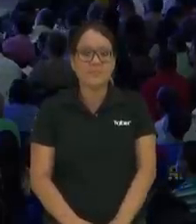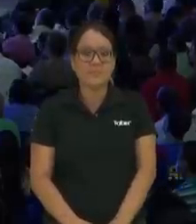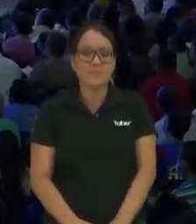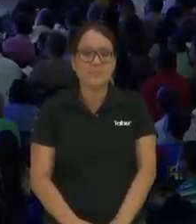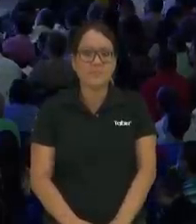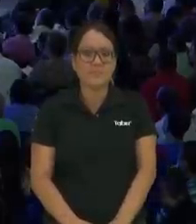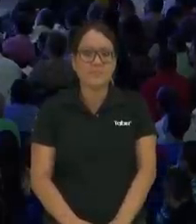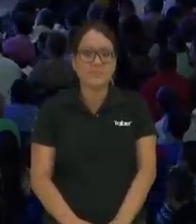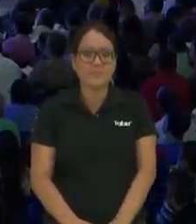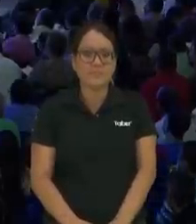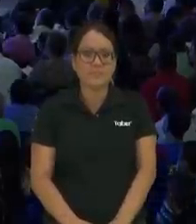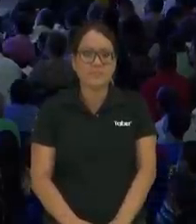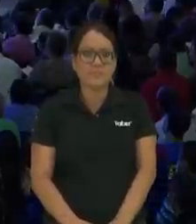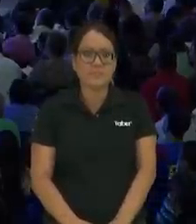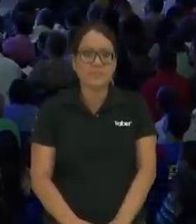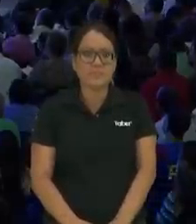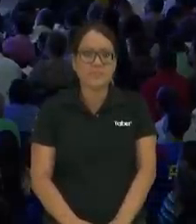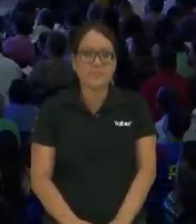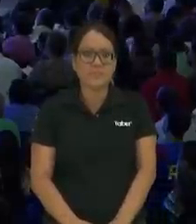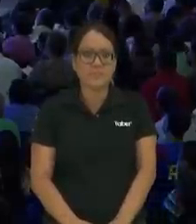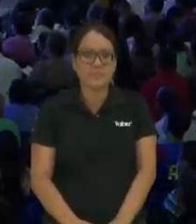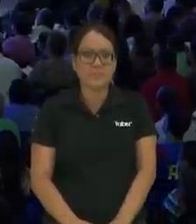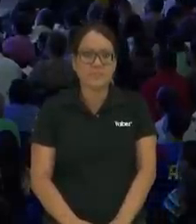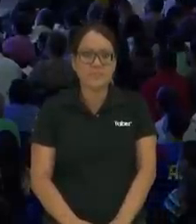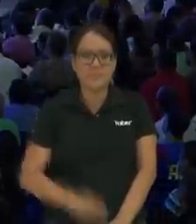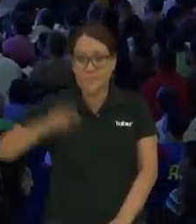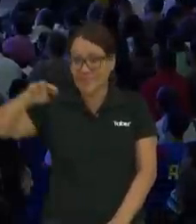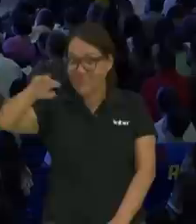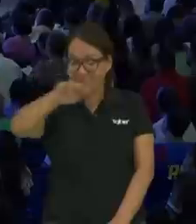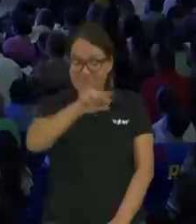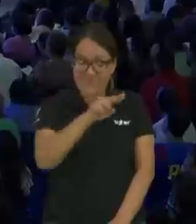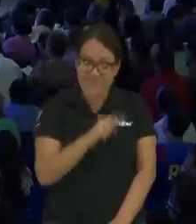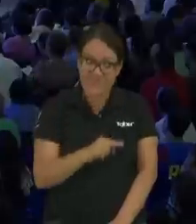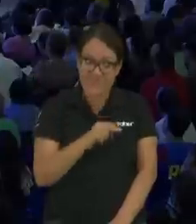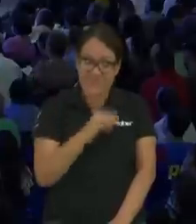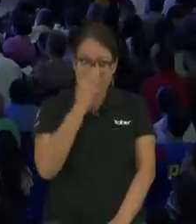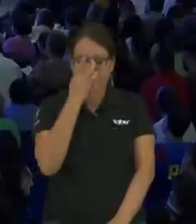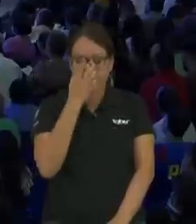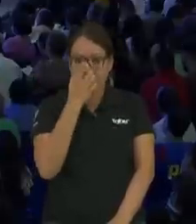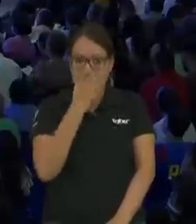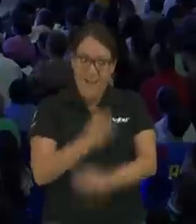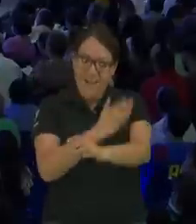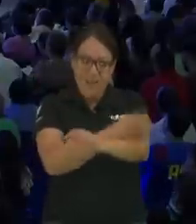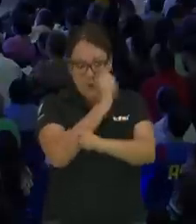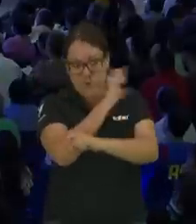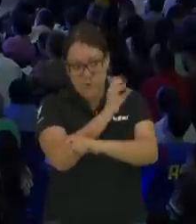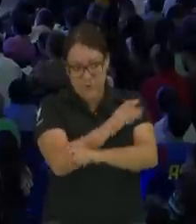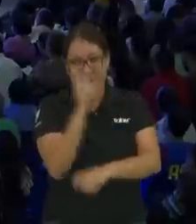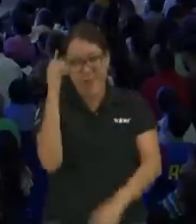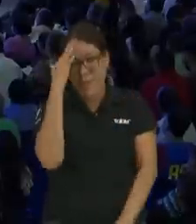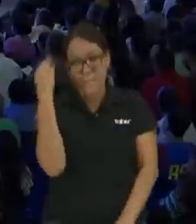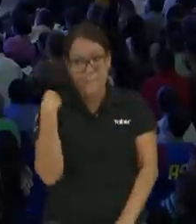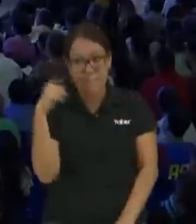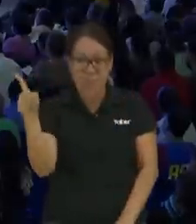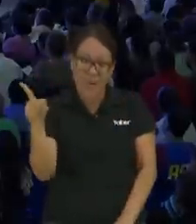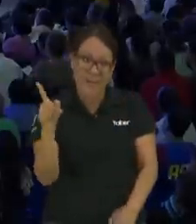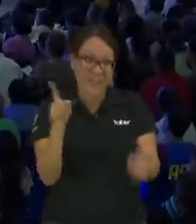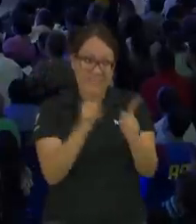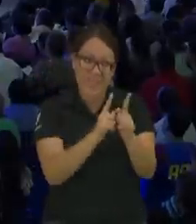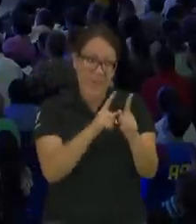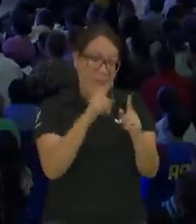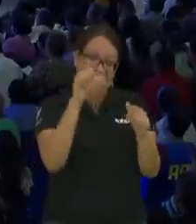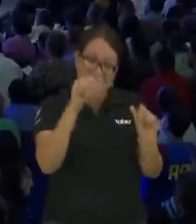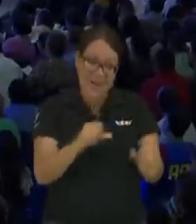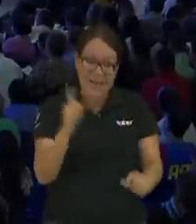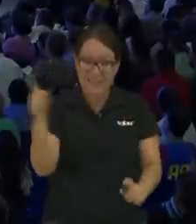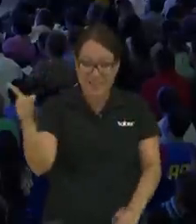te están diciendo hijo lindo esa mujer no te conviene hijo lindo esa mujer te va a alejar del señor